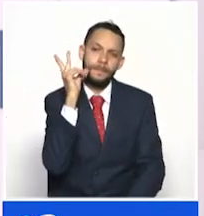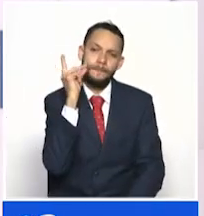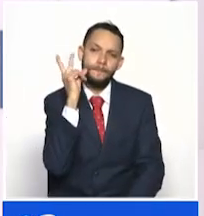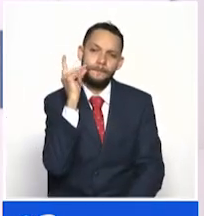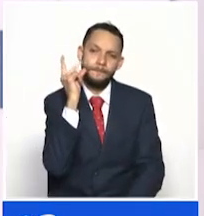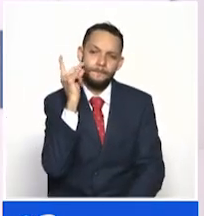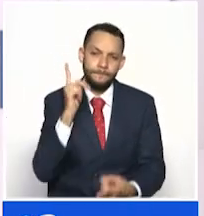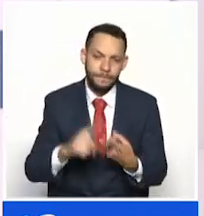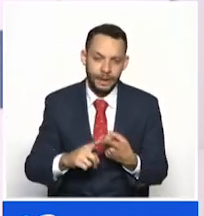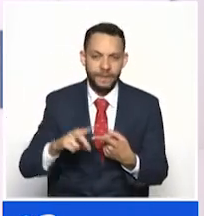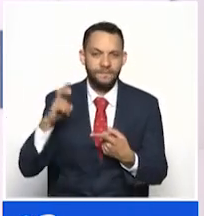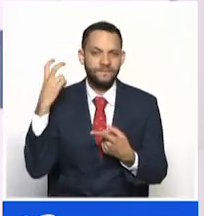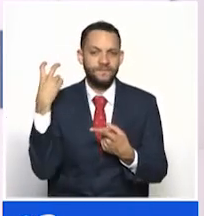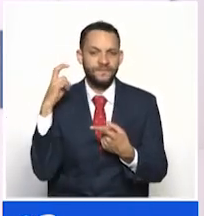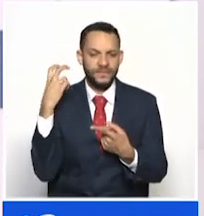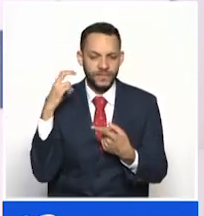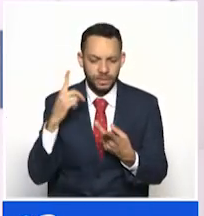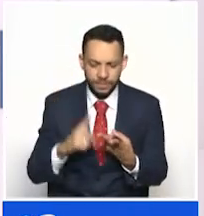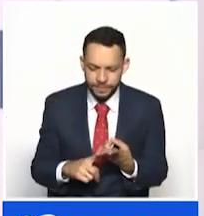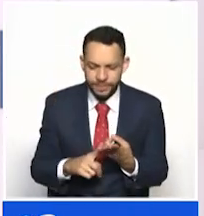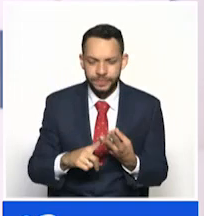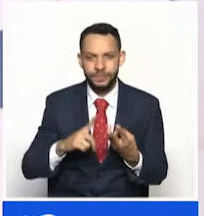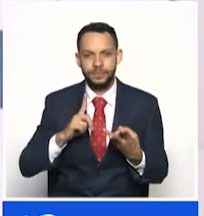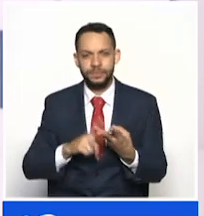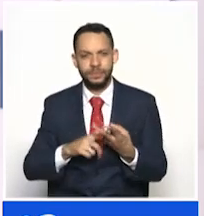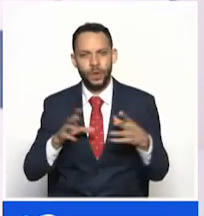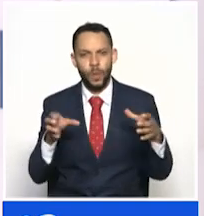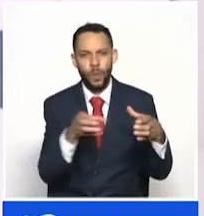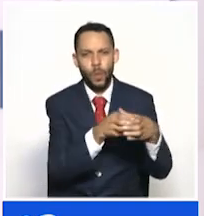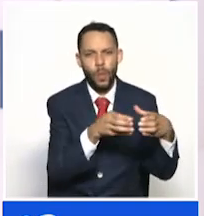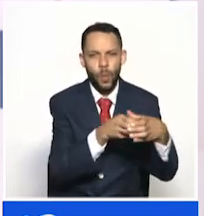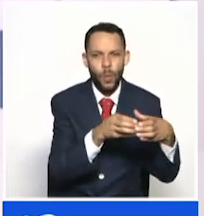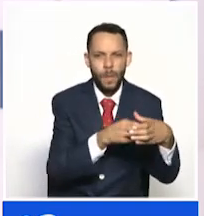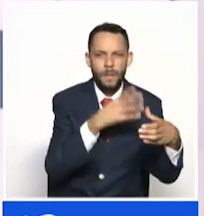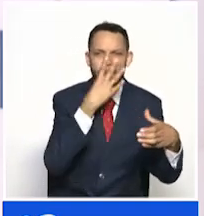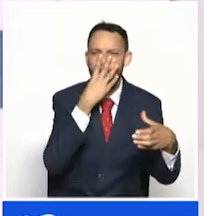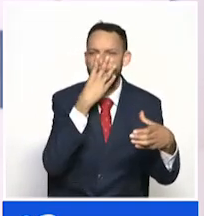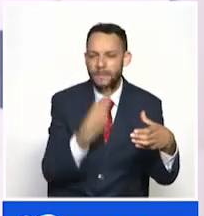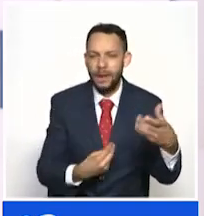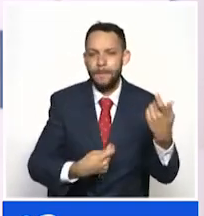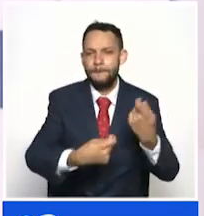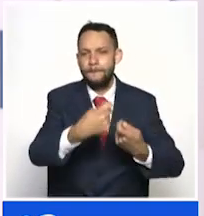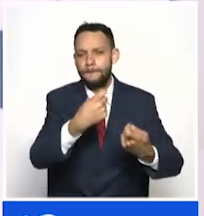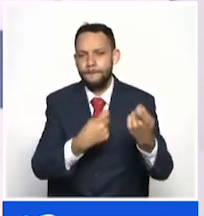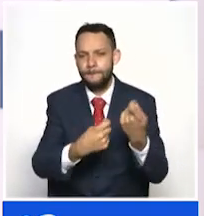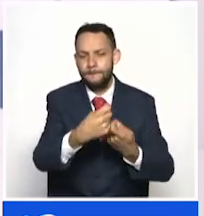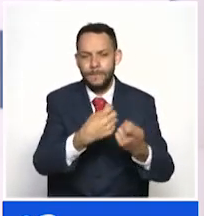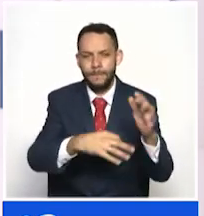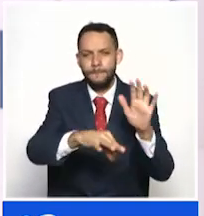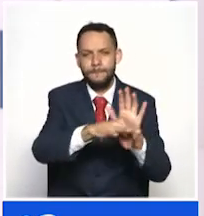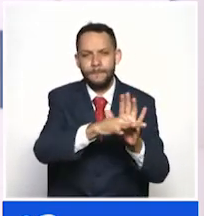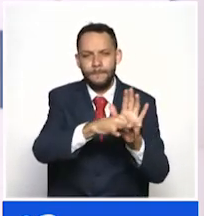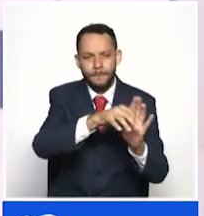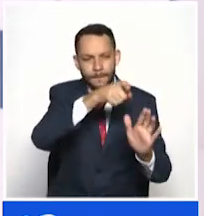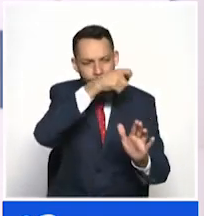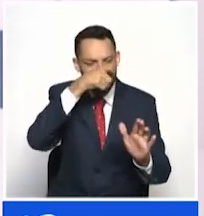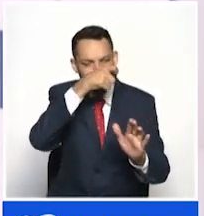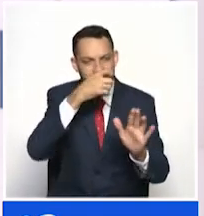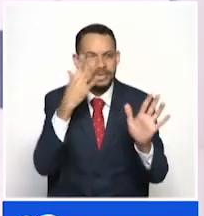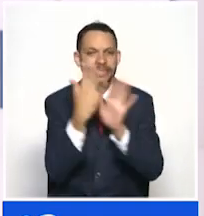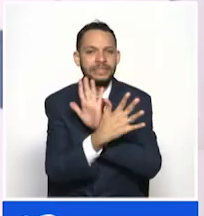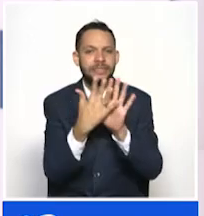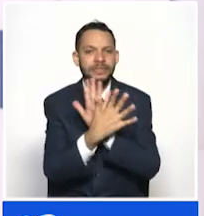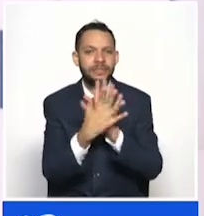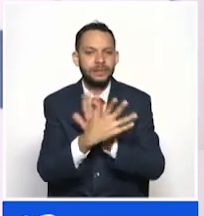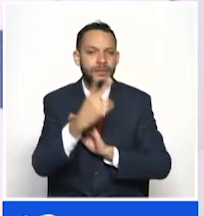con la Fiscalía, se logró desarticular la banda criminal responsable del expendio de sustancias de estupefacientes en el centro de